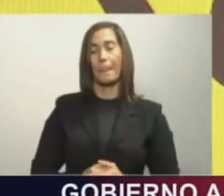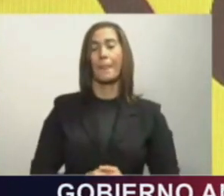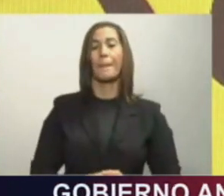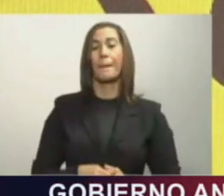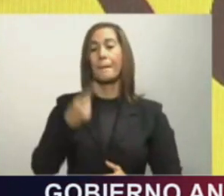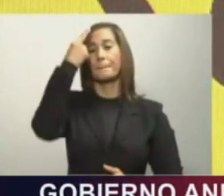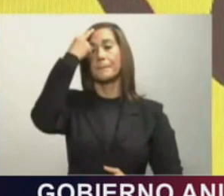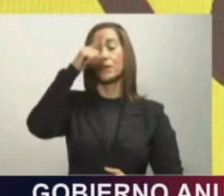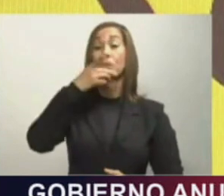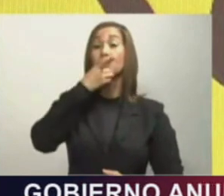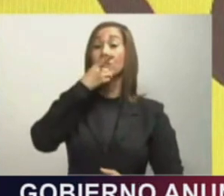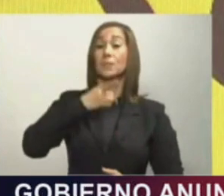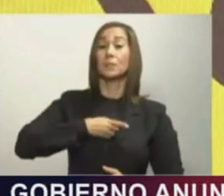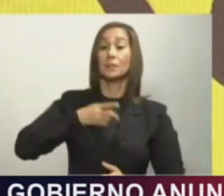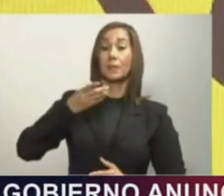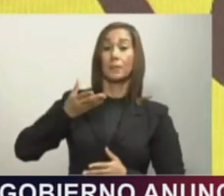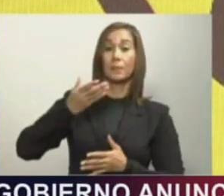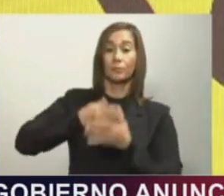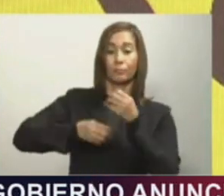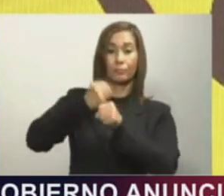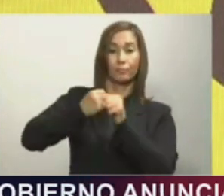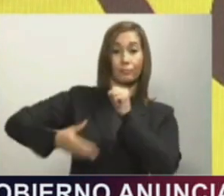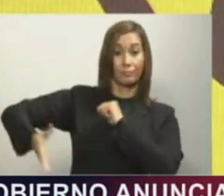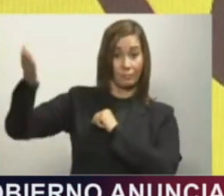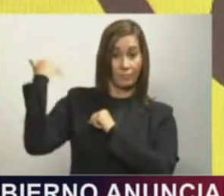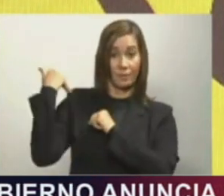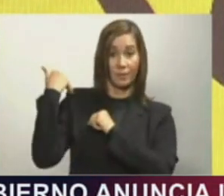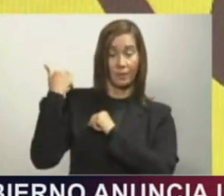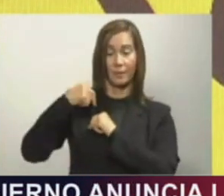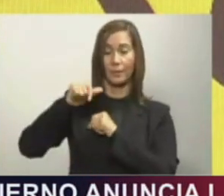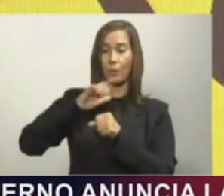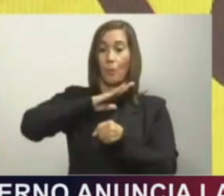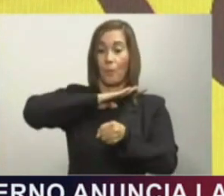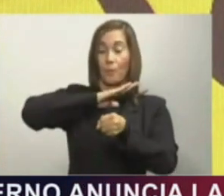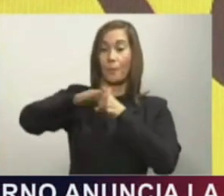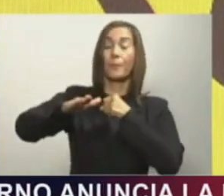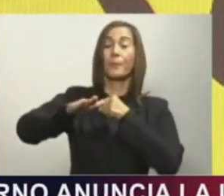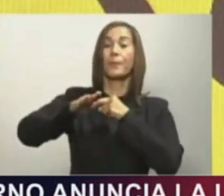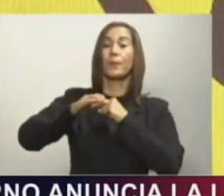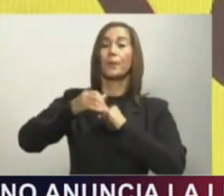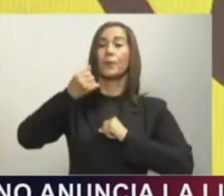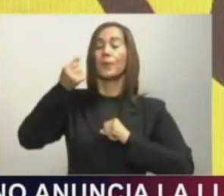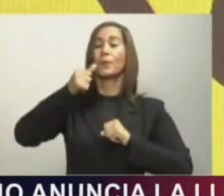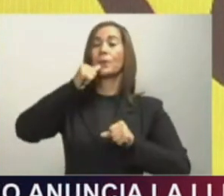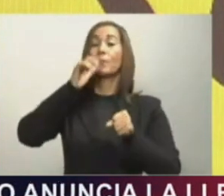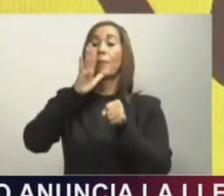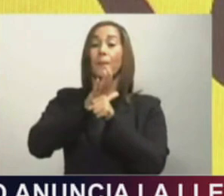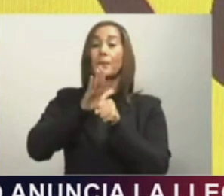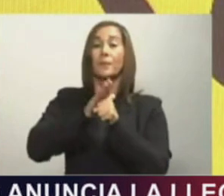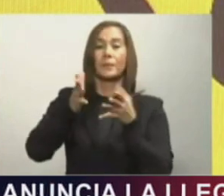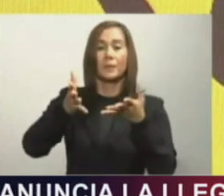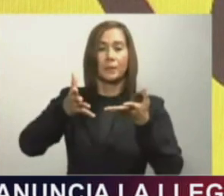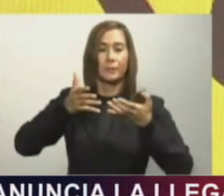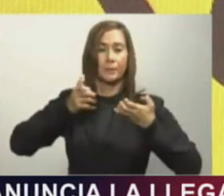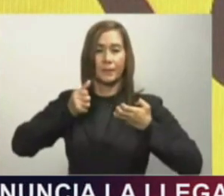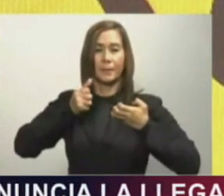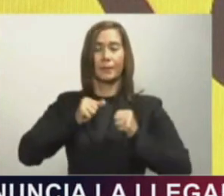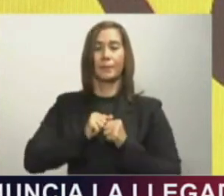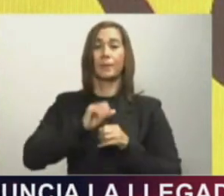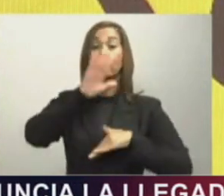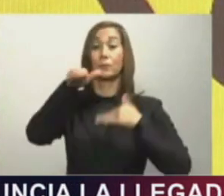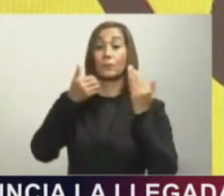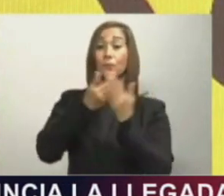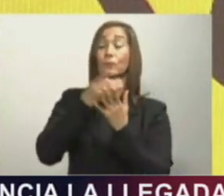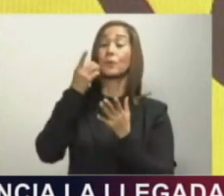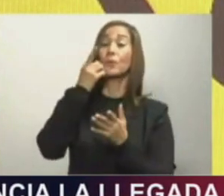en diciembre del año pasado, cumplimos con una de las grandes aspiraciones de nuestro pueblo, que todos los dominicanos y